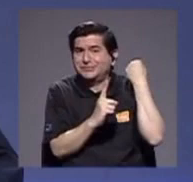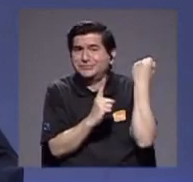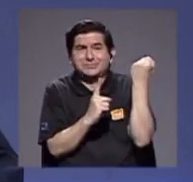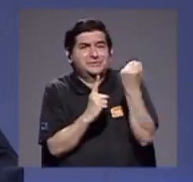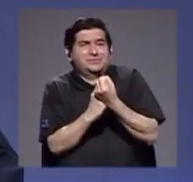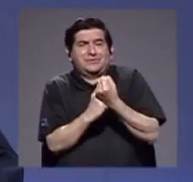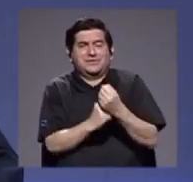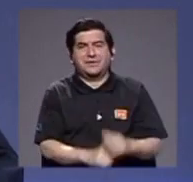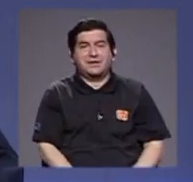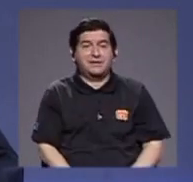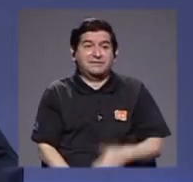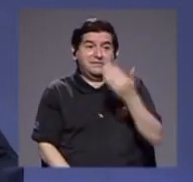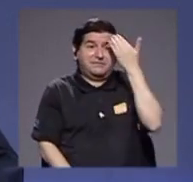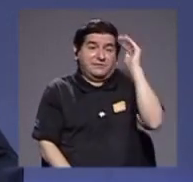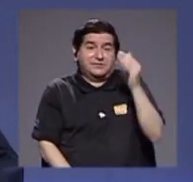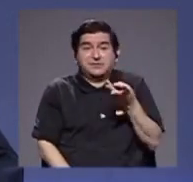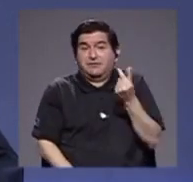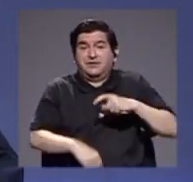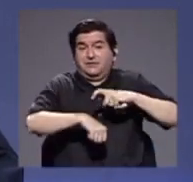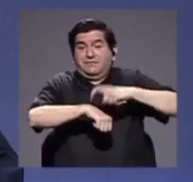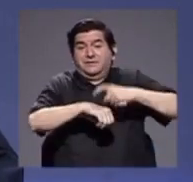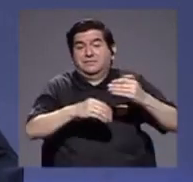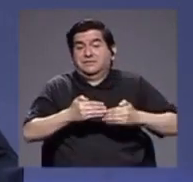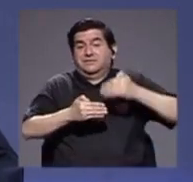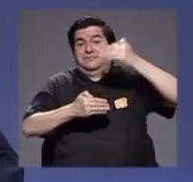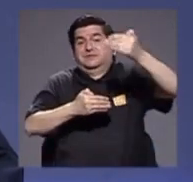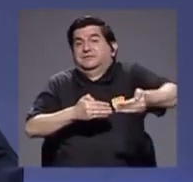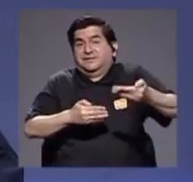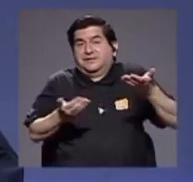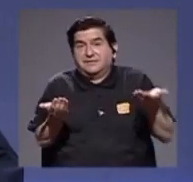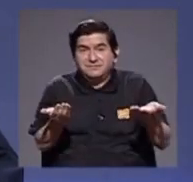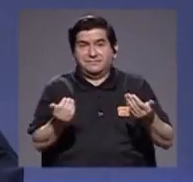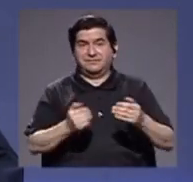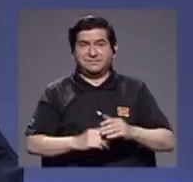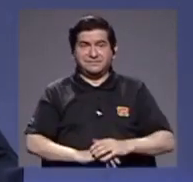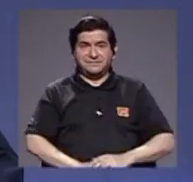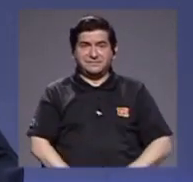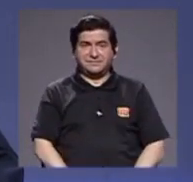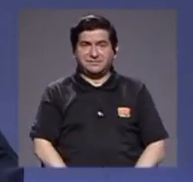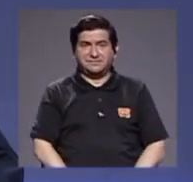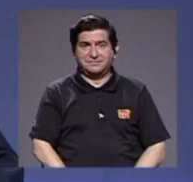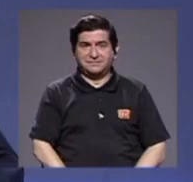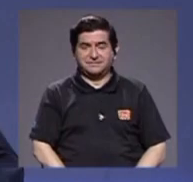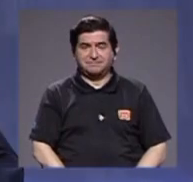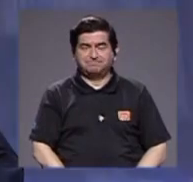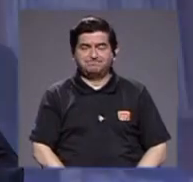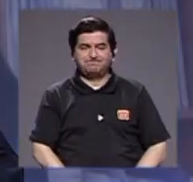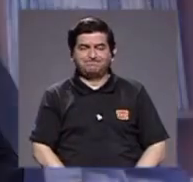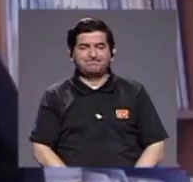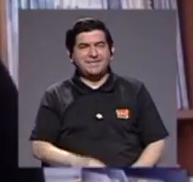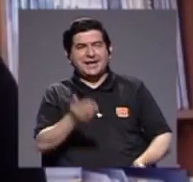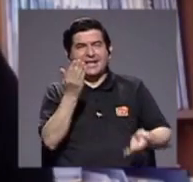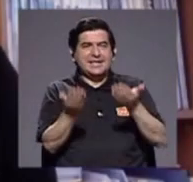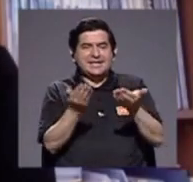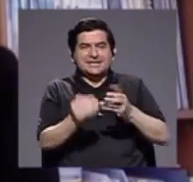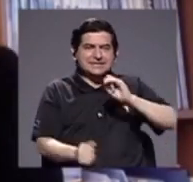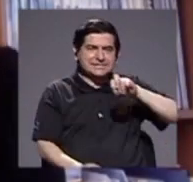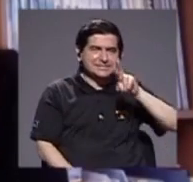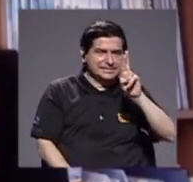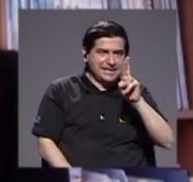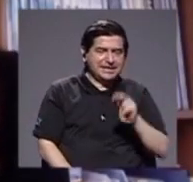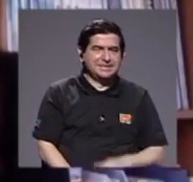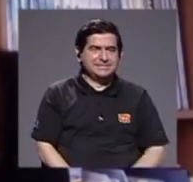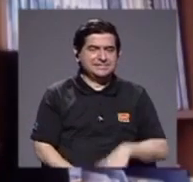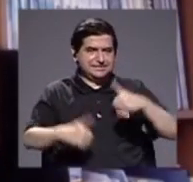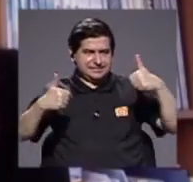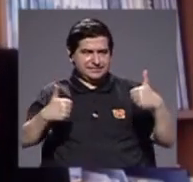y quién sabe para cuánto tiempo? Sí Juan Rafael tal vez ahí hay que precisar